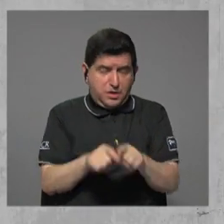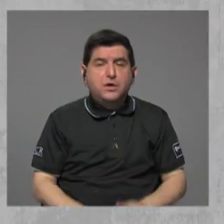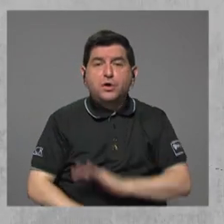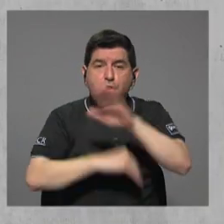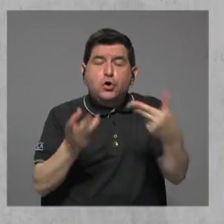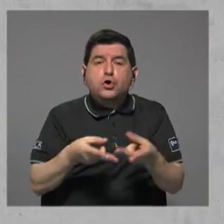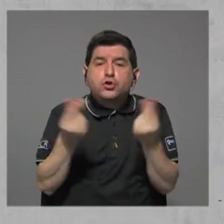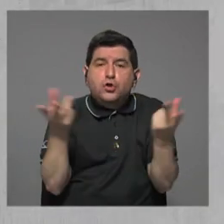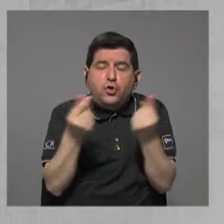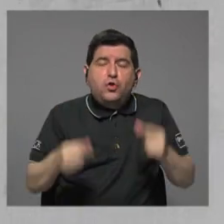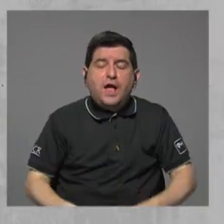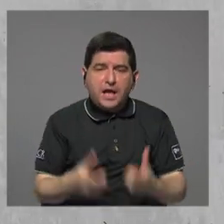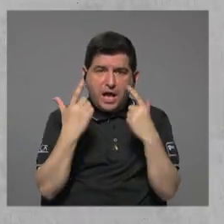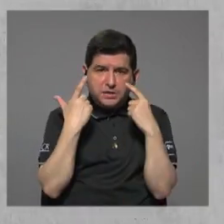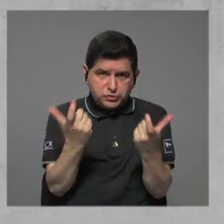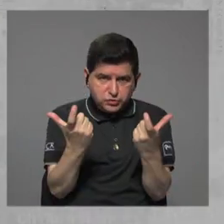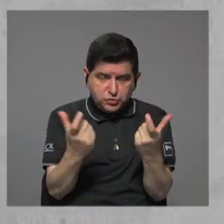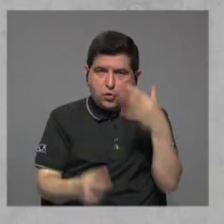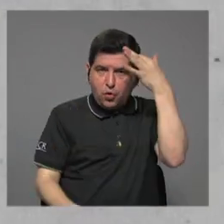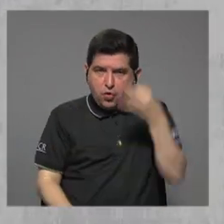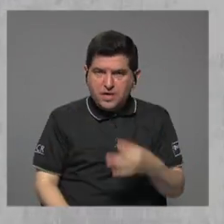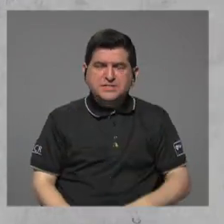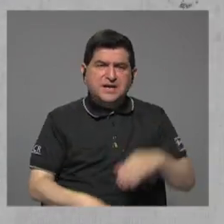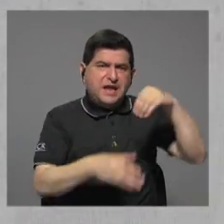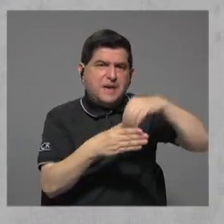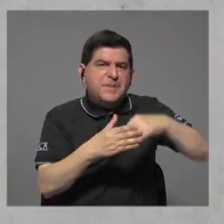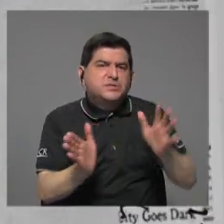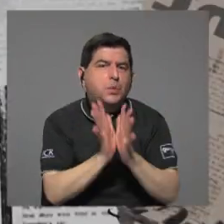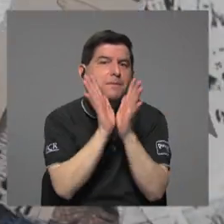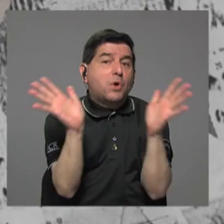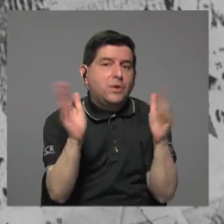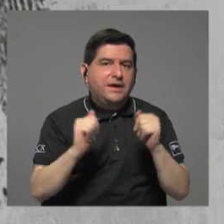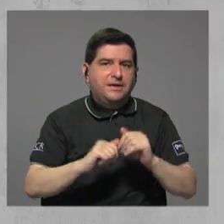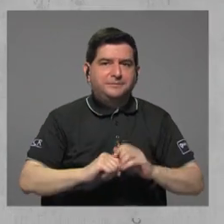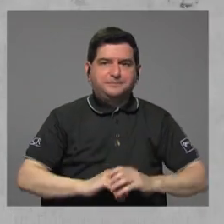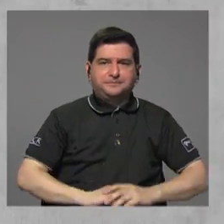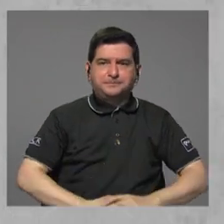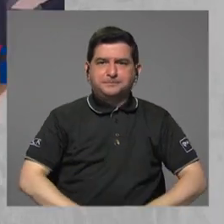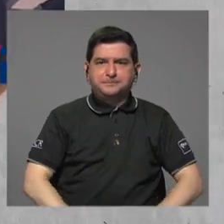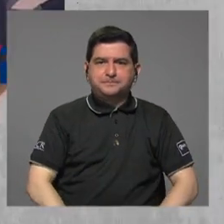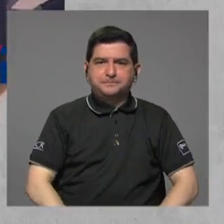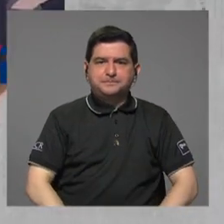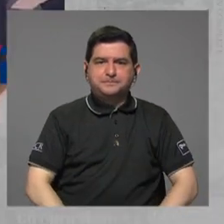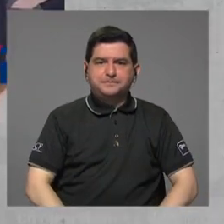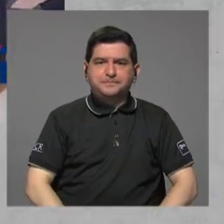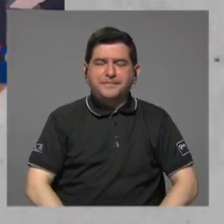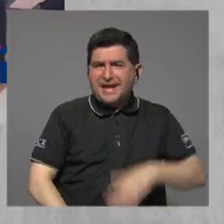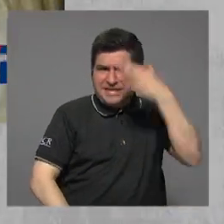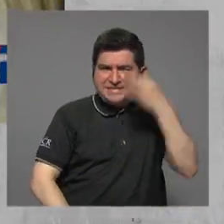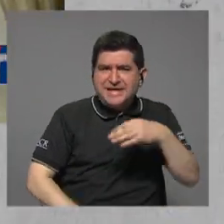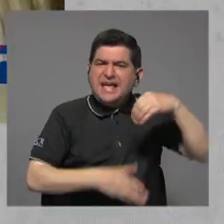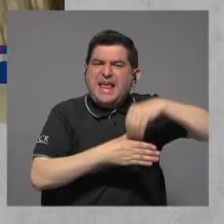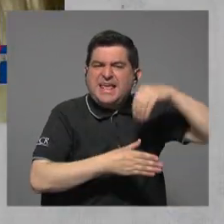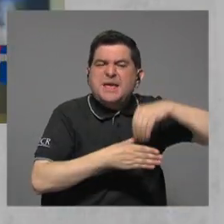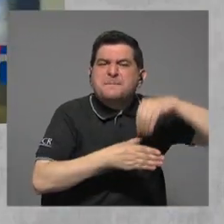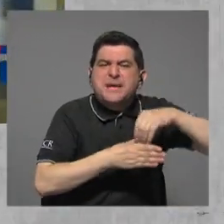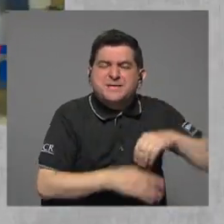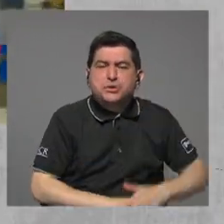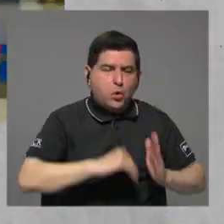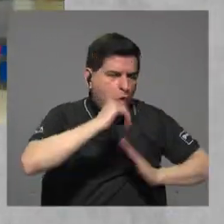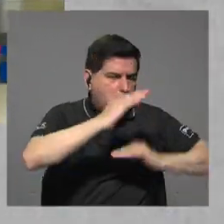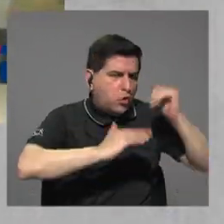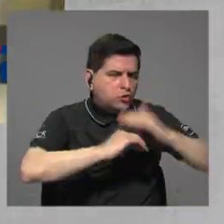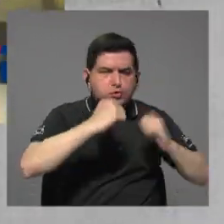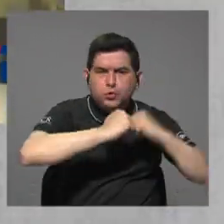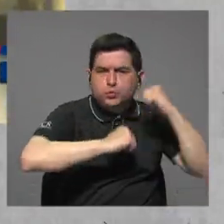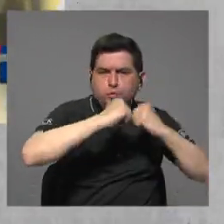cualquier gasto de capital o que se considere una inversión pública. Se consideran inversiones la construcción